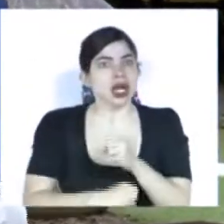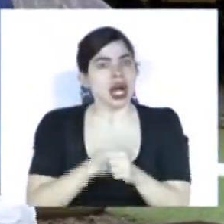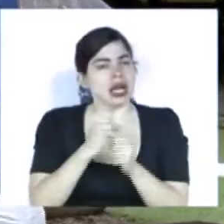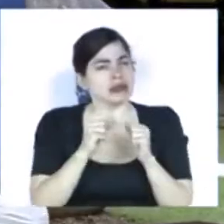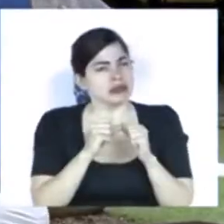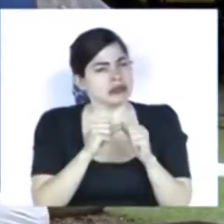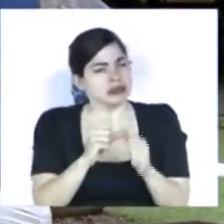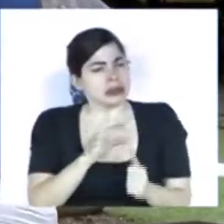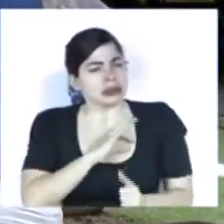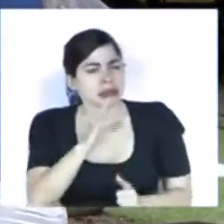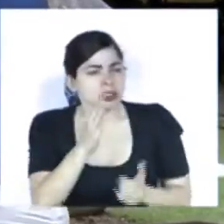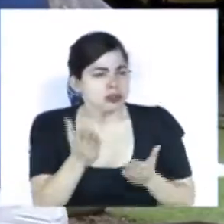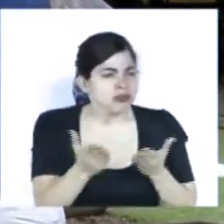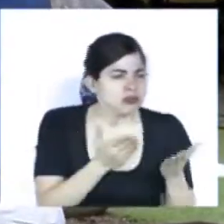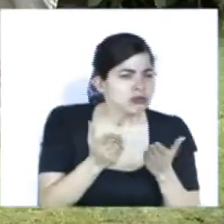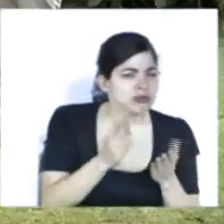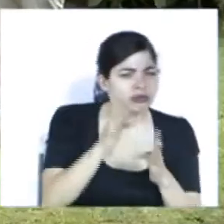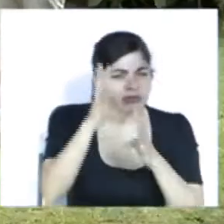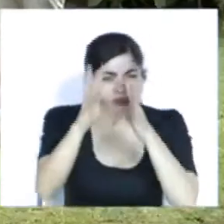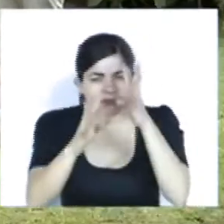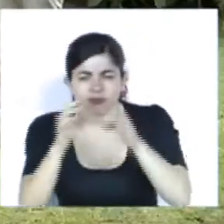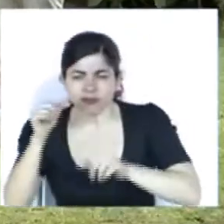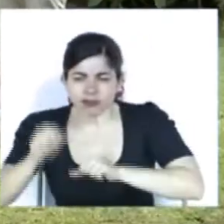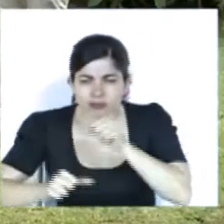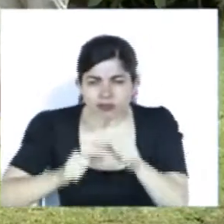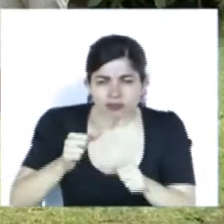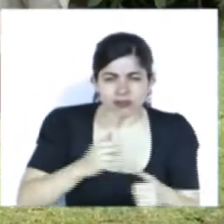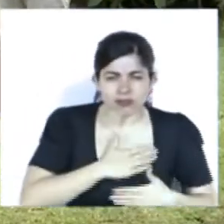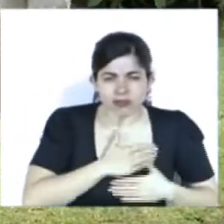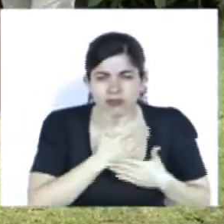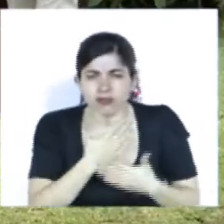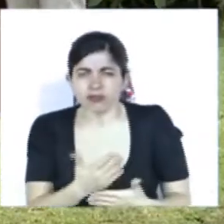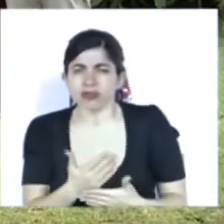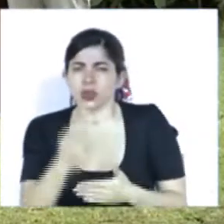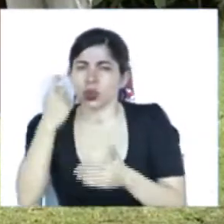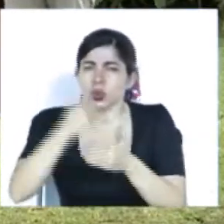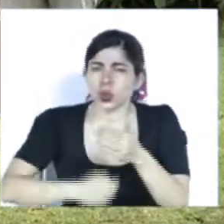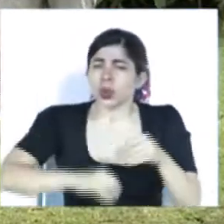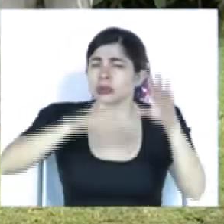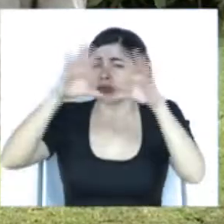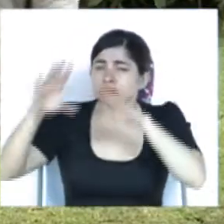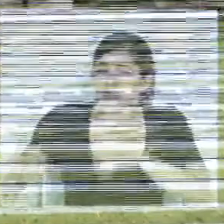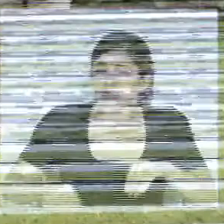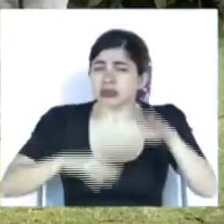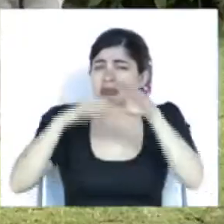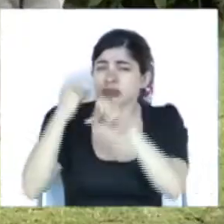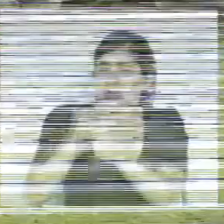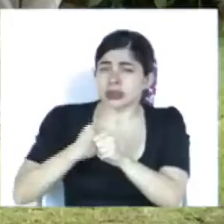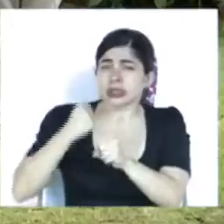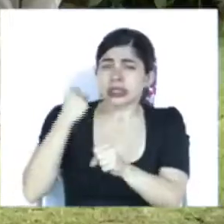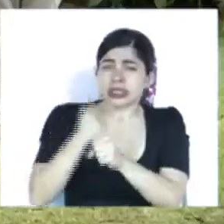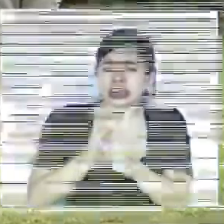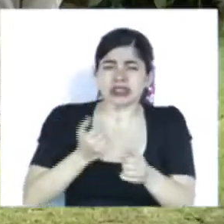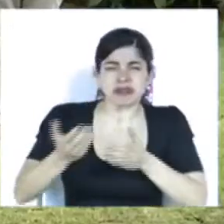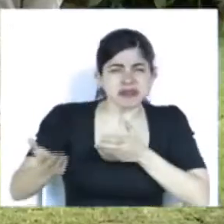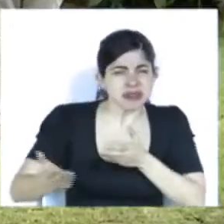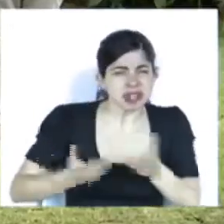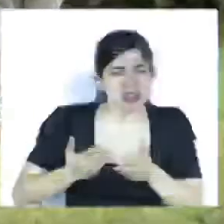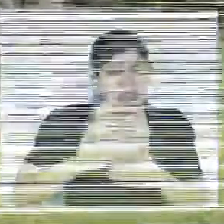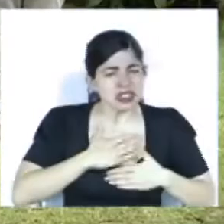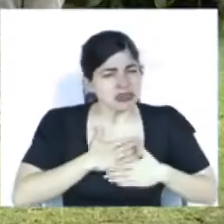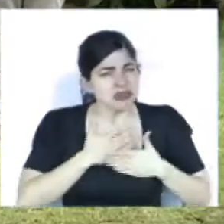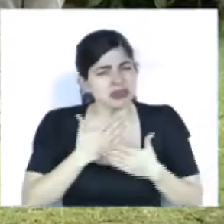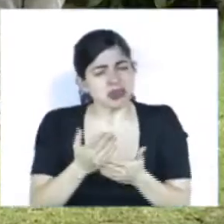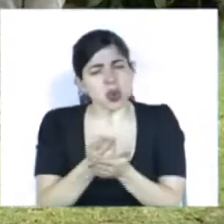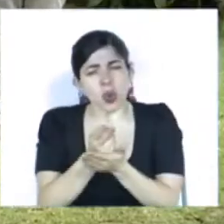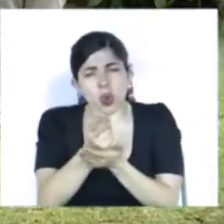con espíritu de servicio desarrollando con empeño y dedicación y arduas horas de trabajo un servicio desinteresado y